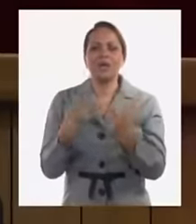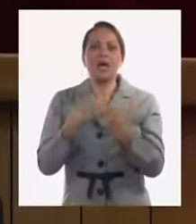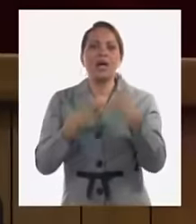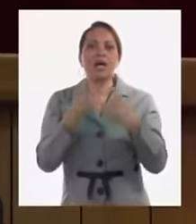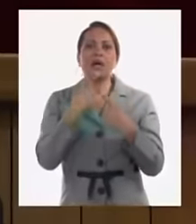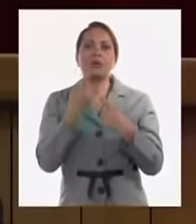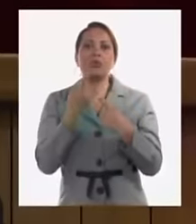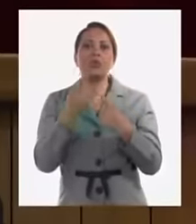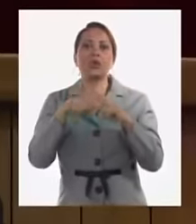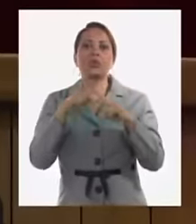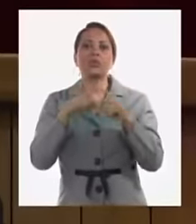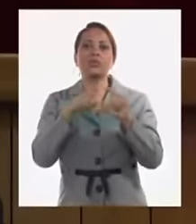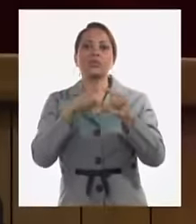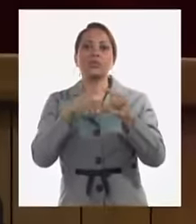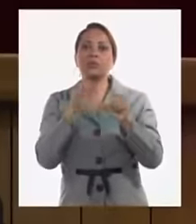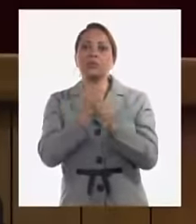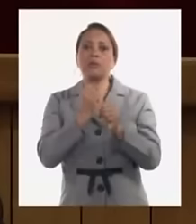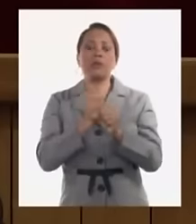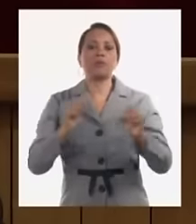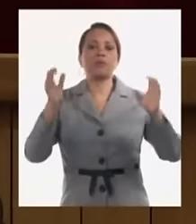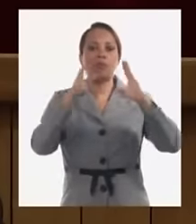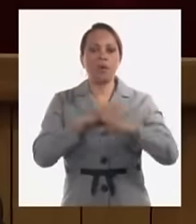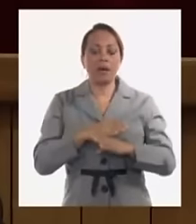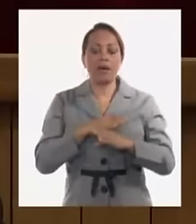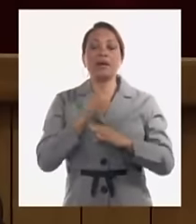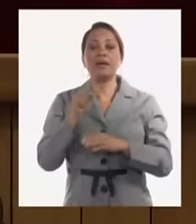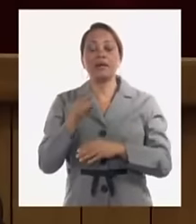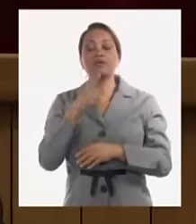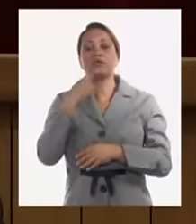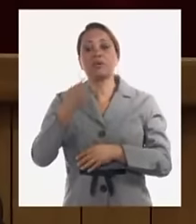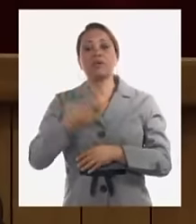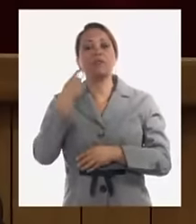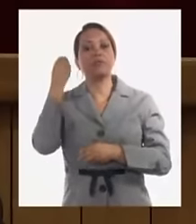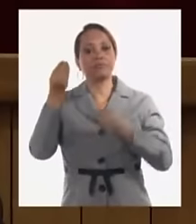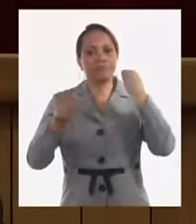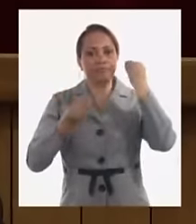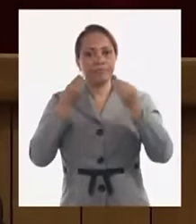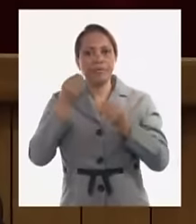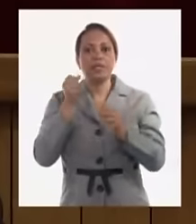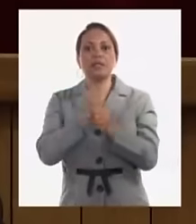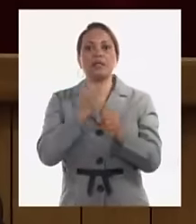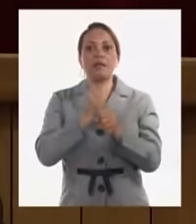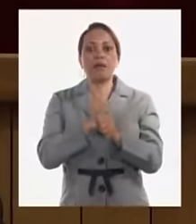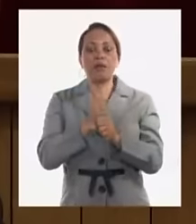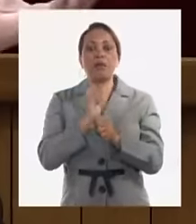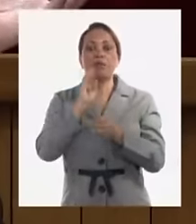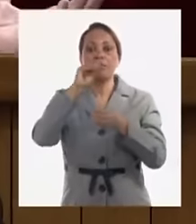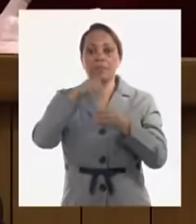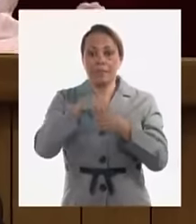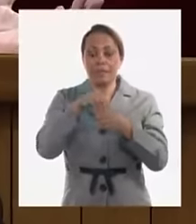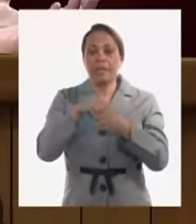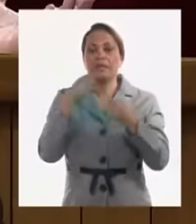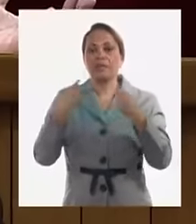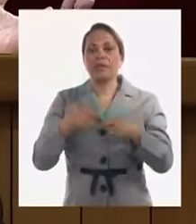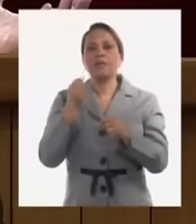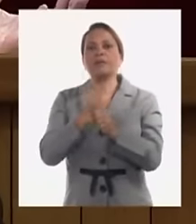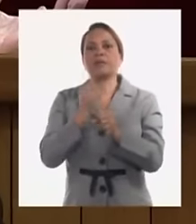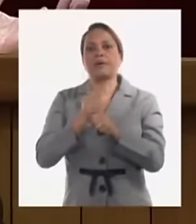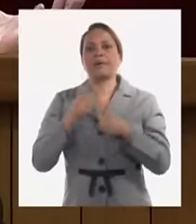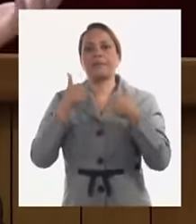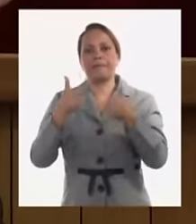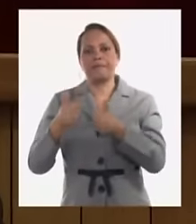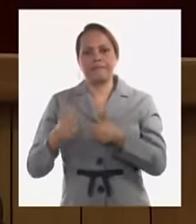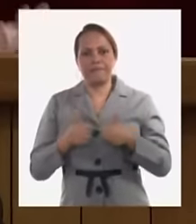contenido concreto de trabajo que los obligue en su puesto por otra parte hoy hay una estructura